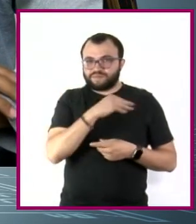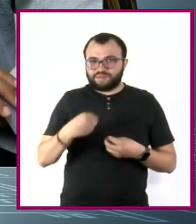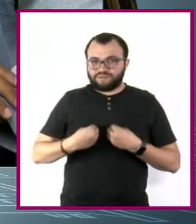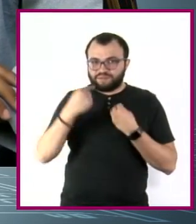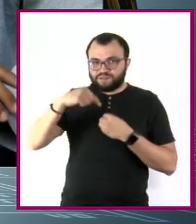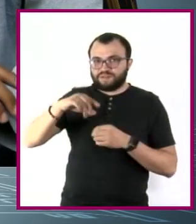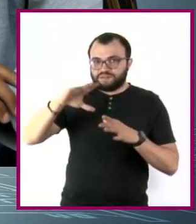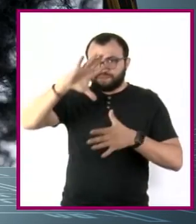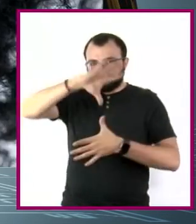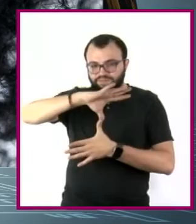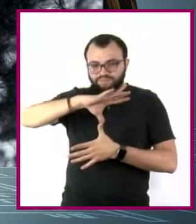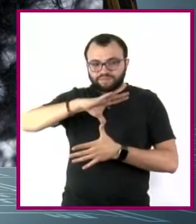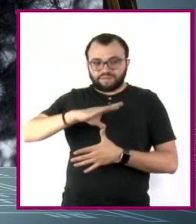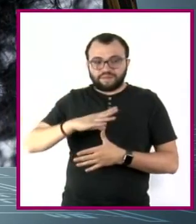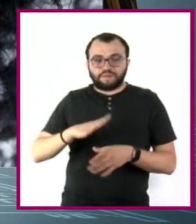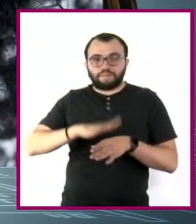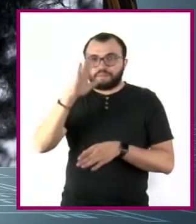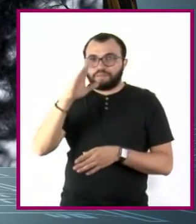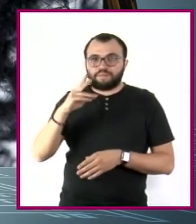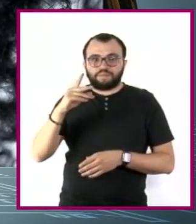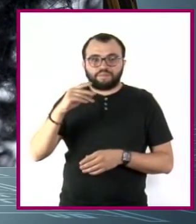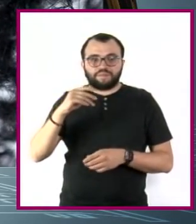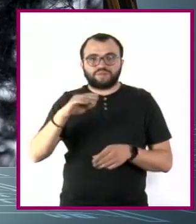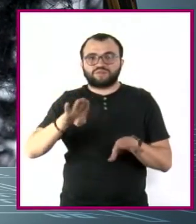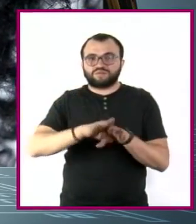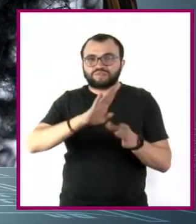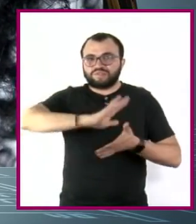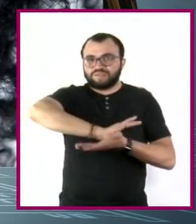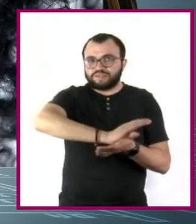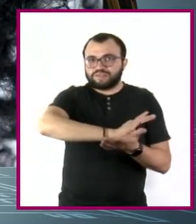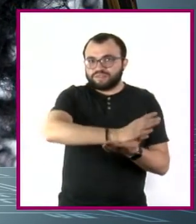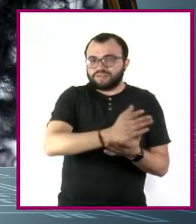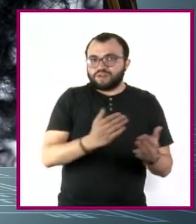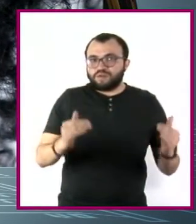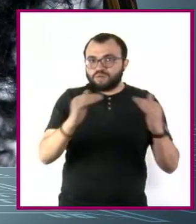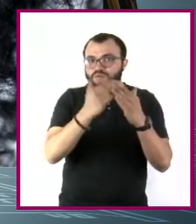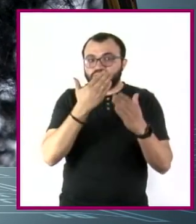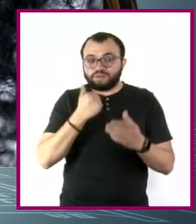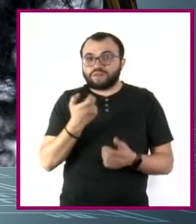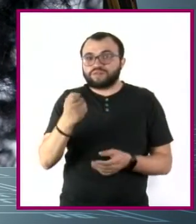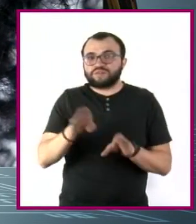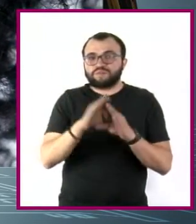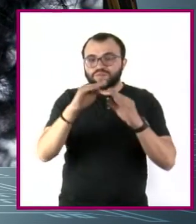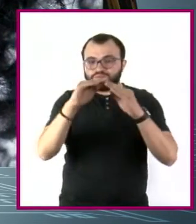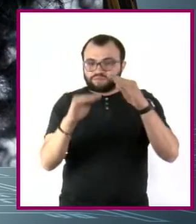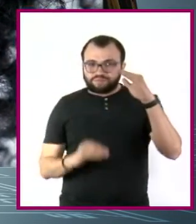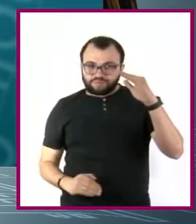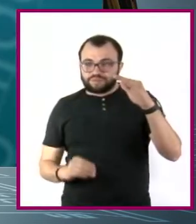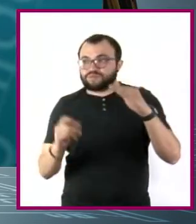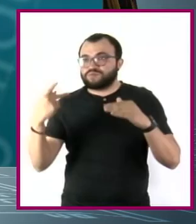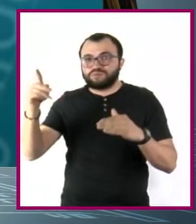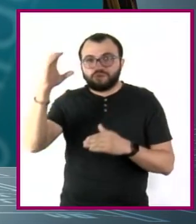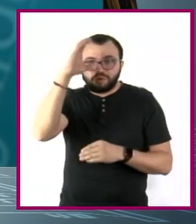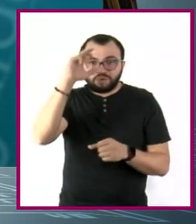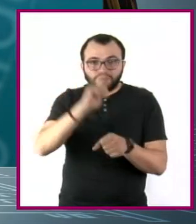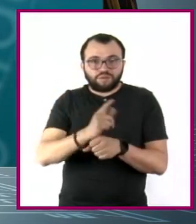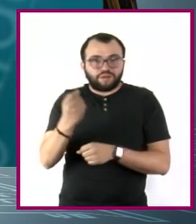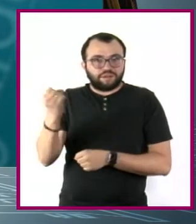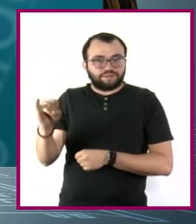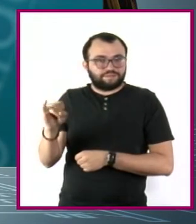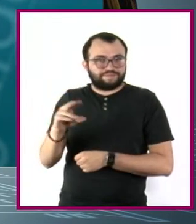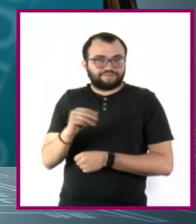al COVID-19, debido a la desigualdad y a la discriminación estructural, es decir, las desventajas son parte de su cultura. En las